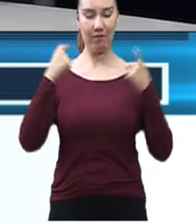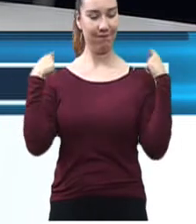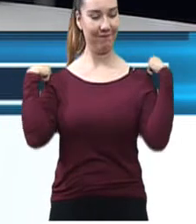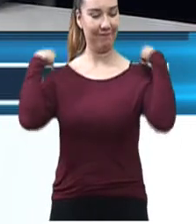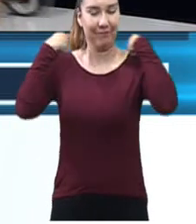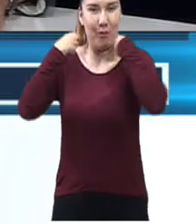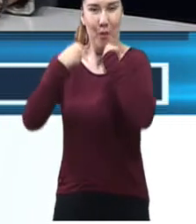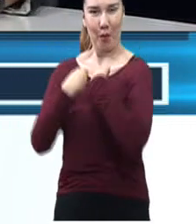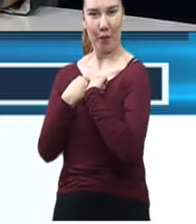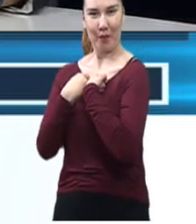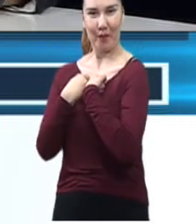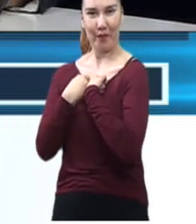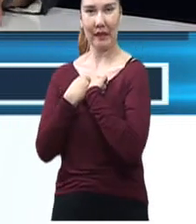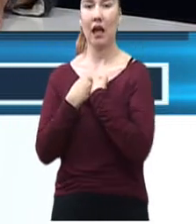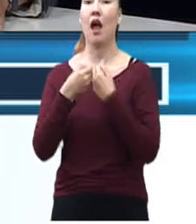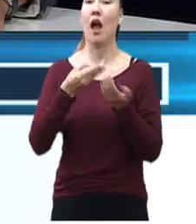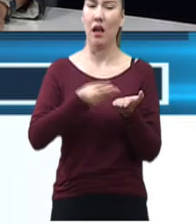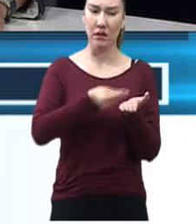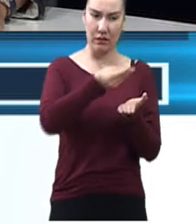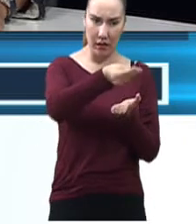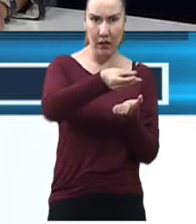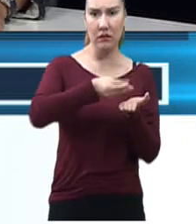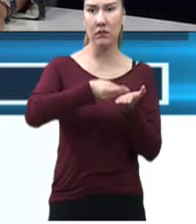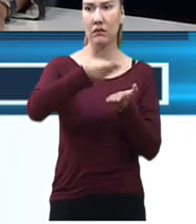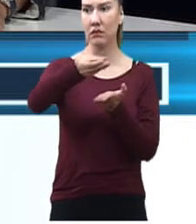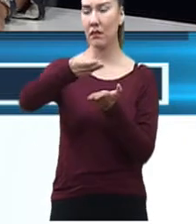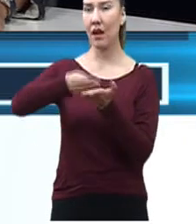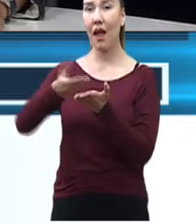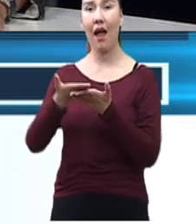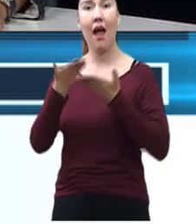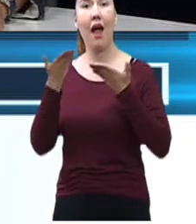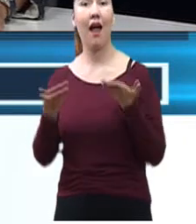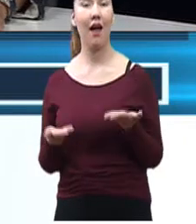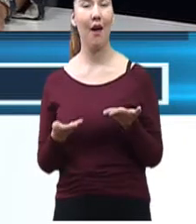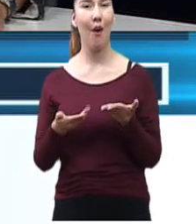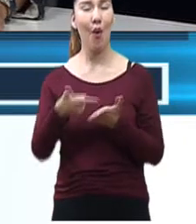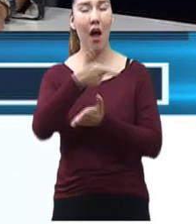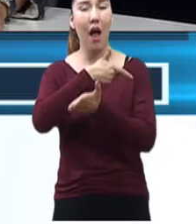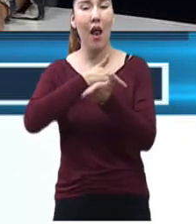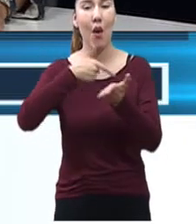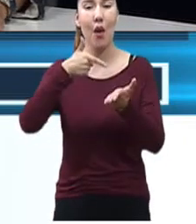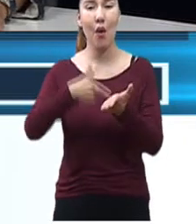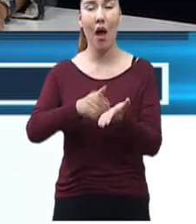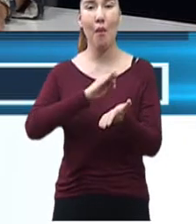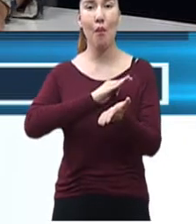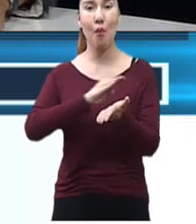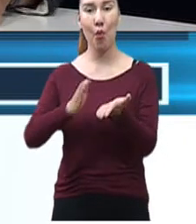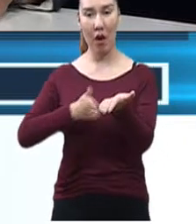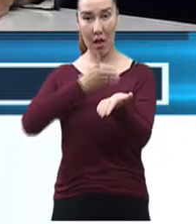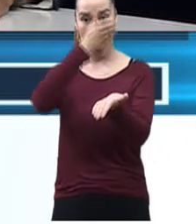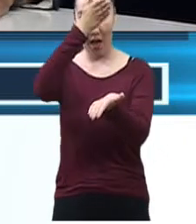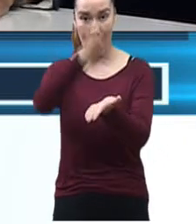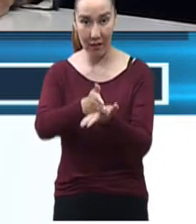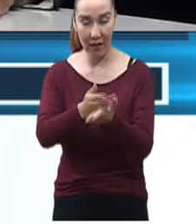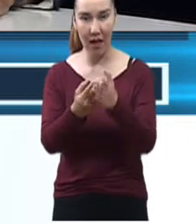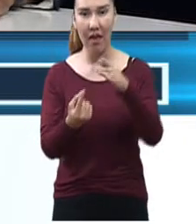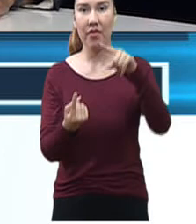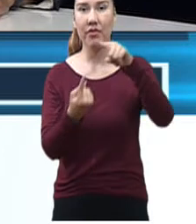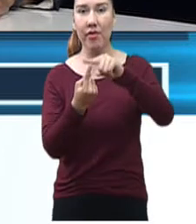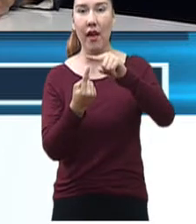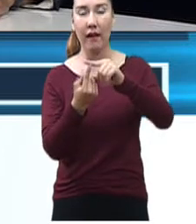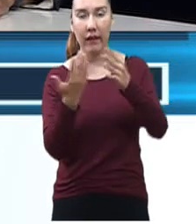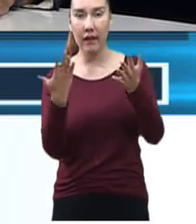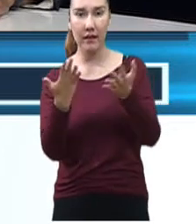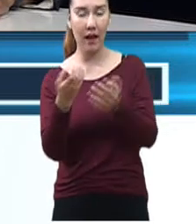otorgando la posibilidad de que tengan un espacio para hacer la tarea. Entonces, bueno, yo creo que es un